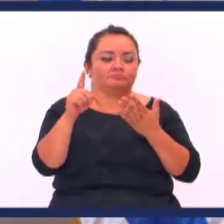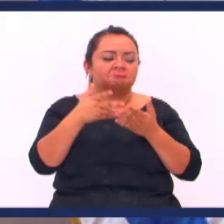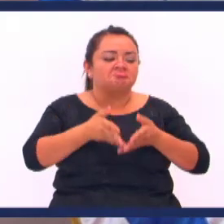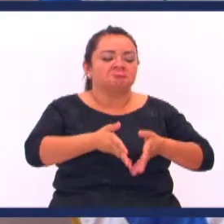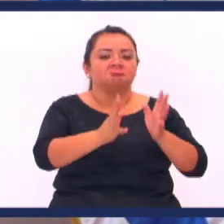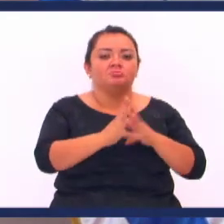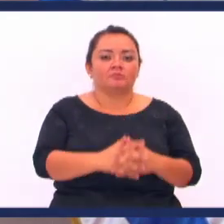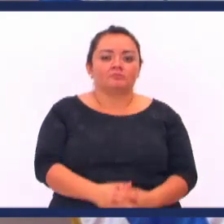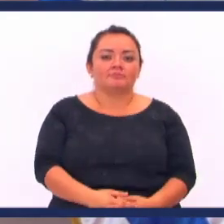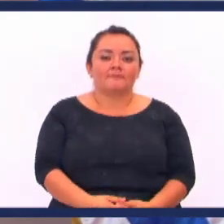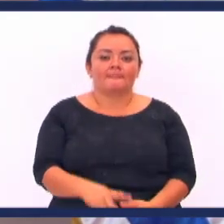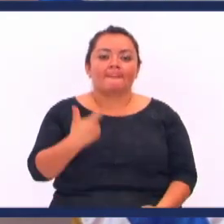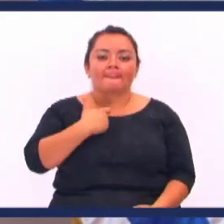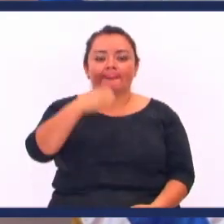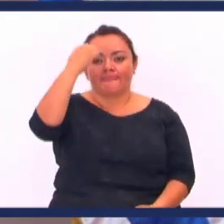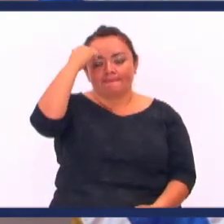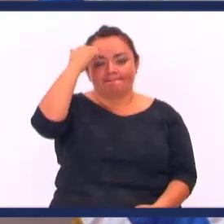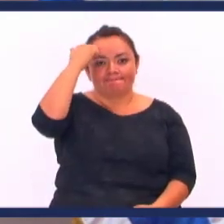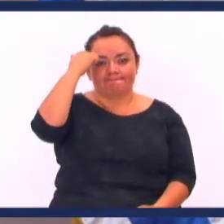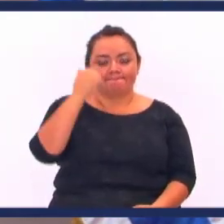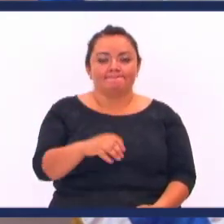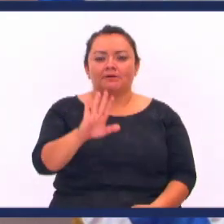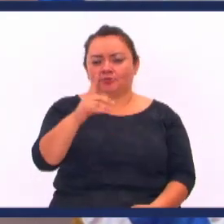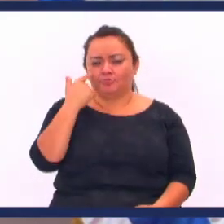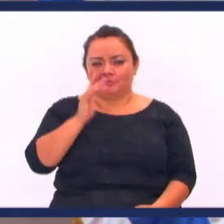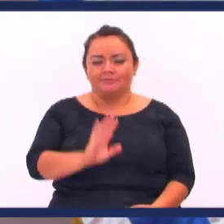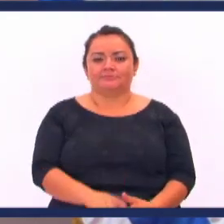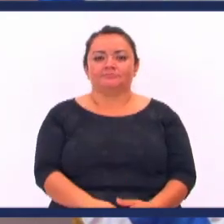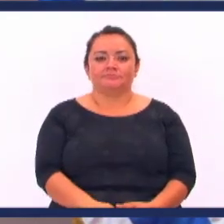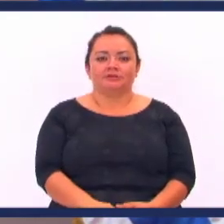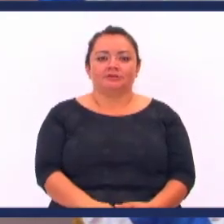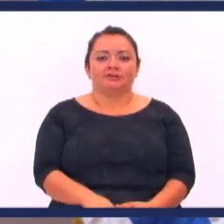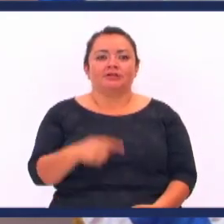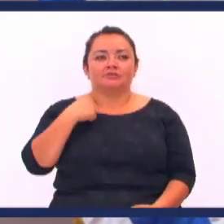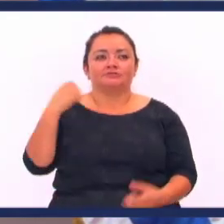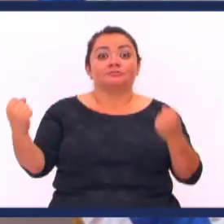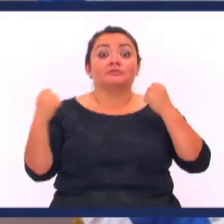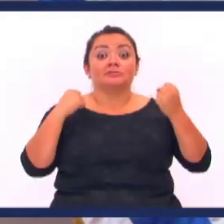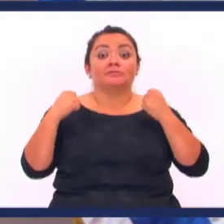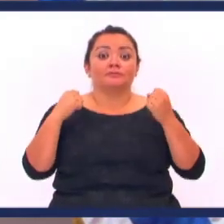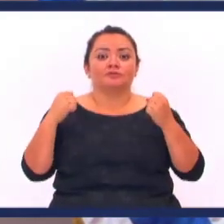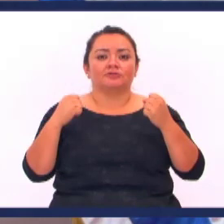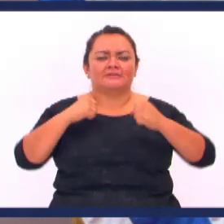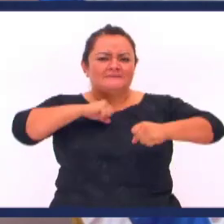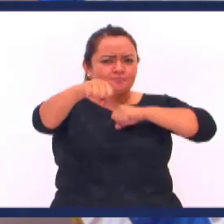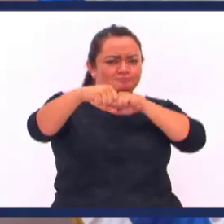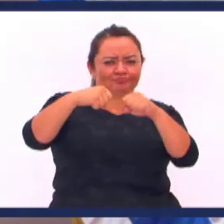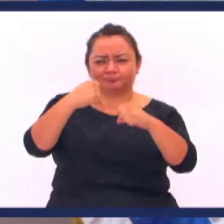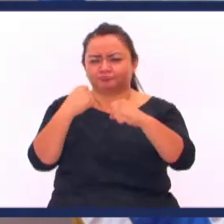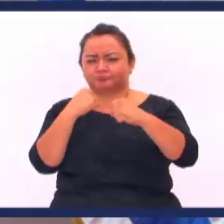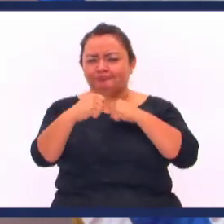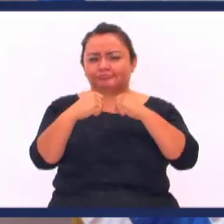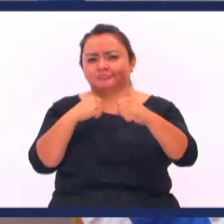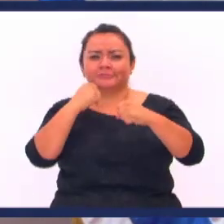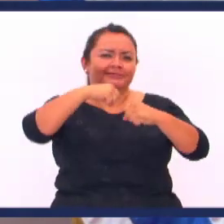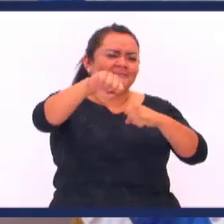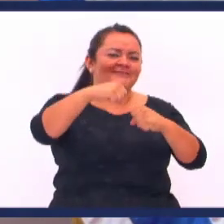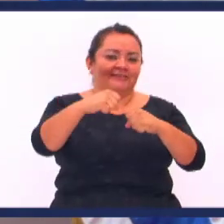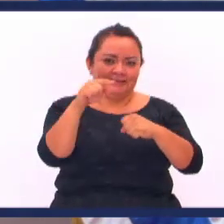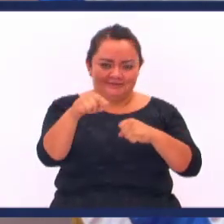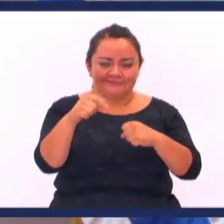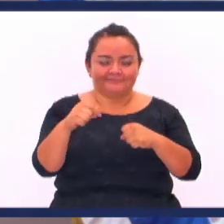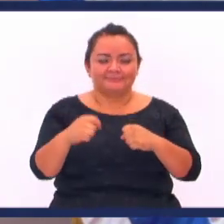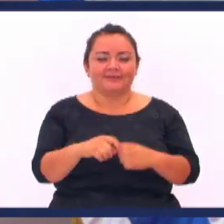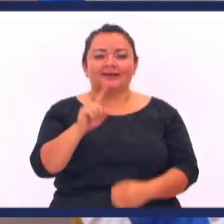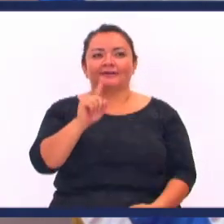Cuando aprendemos La lección Él nos suelta Le doy un ejemplo Esto es deporte fuerte De contacto físico Y de estarse golpeando Y